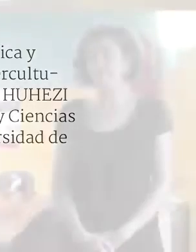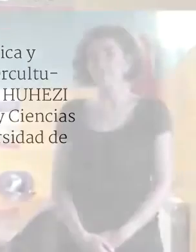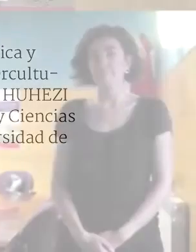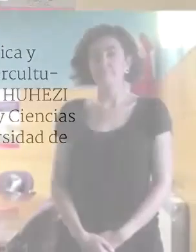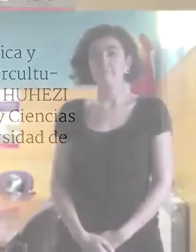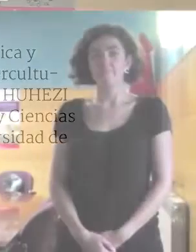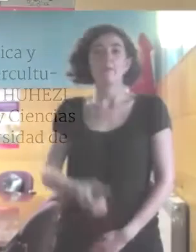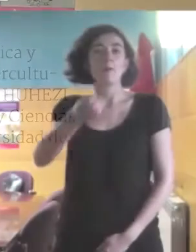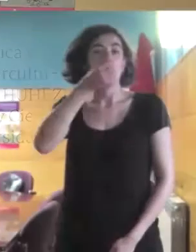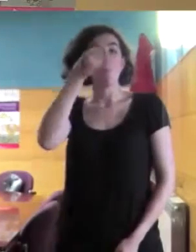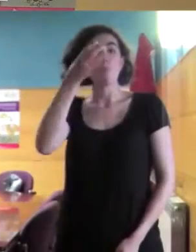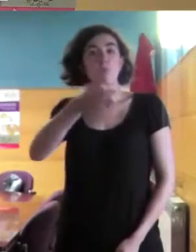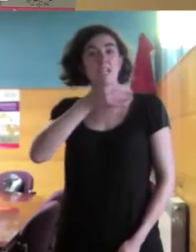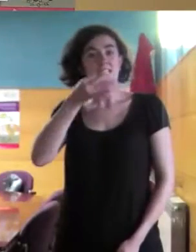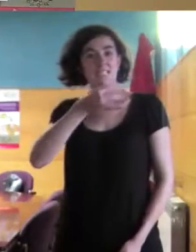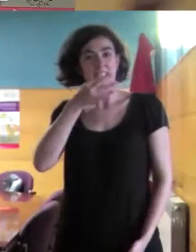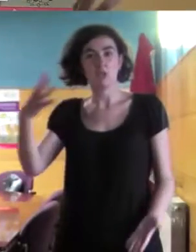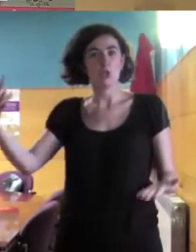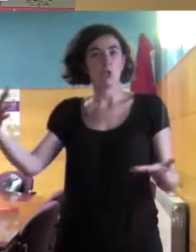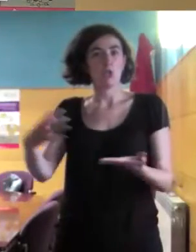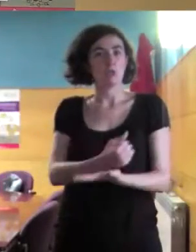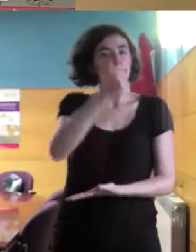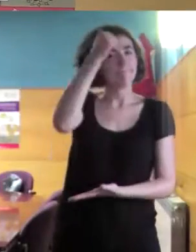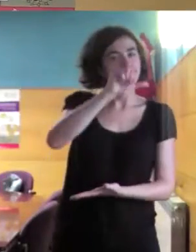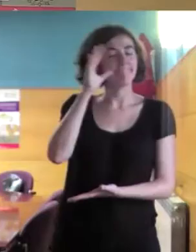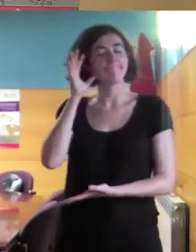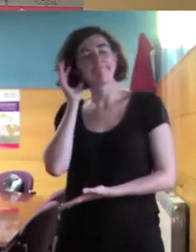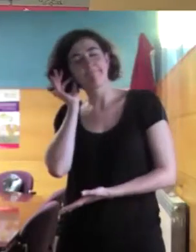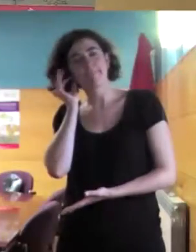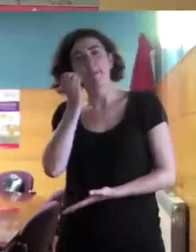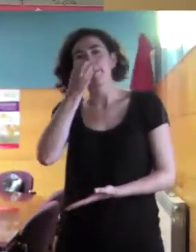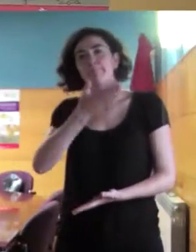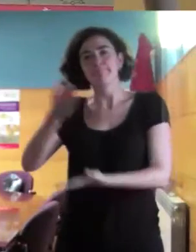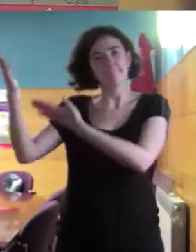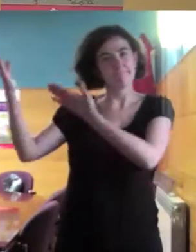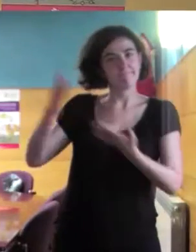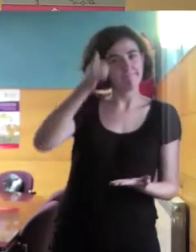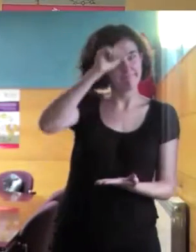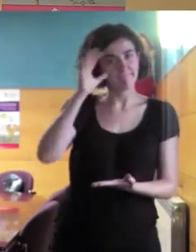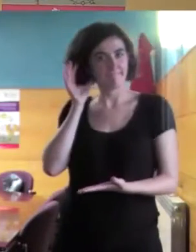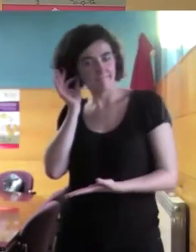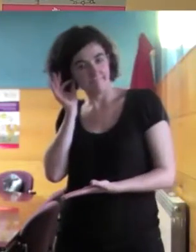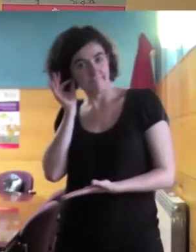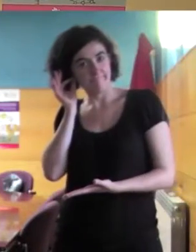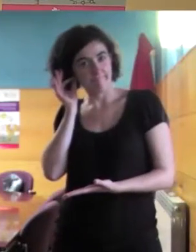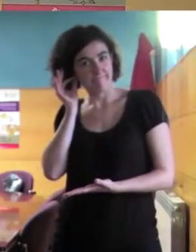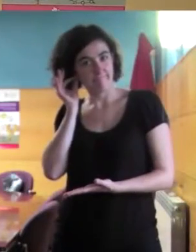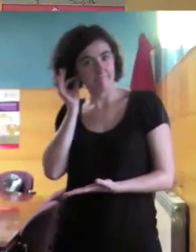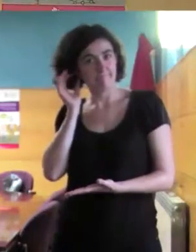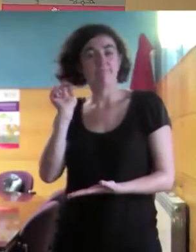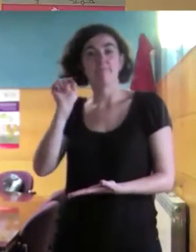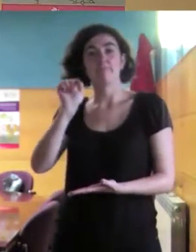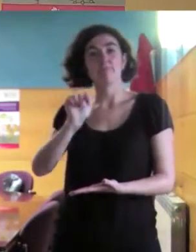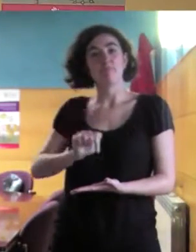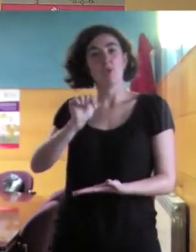Buenas tardes a todas y a todos. Bienvenidos y bienvenidas a este primer